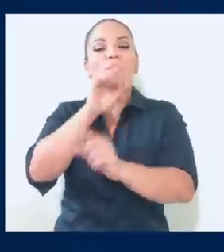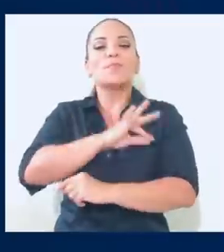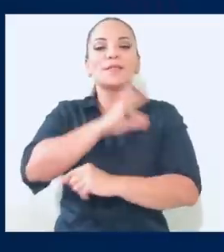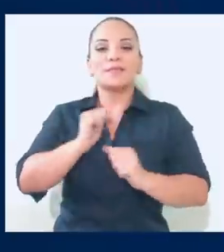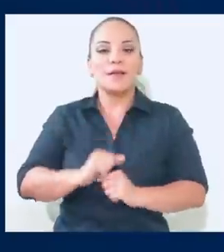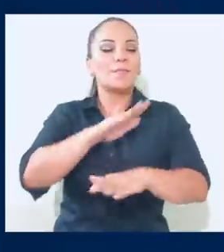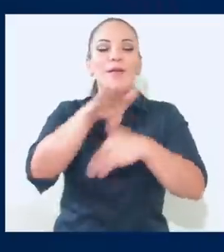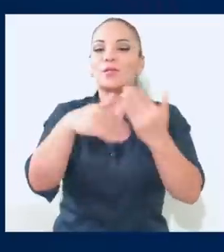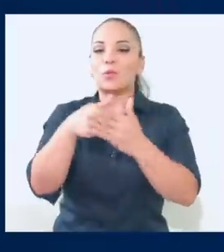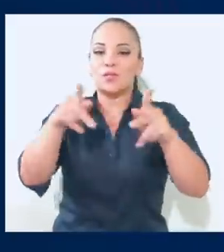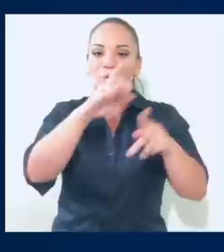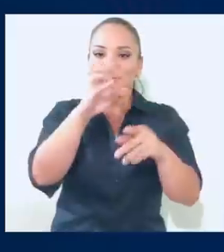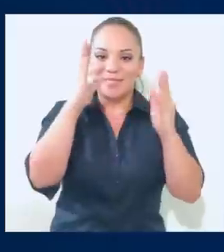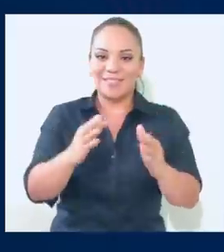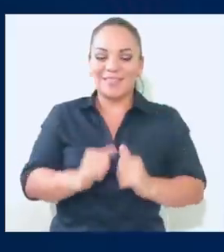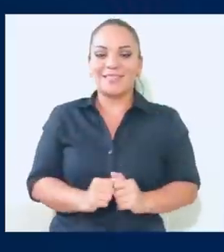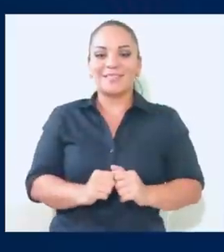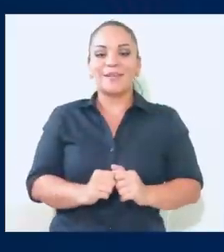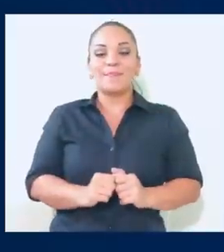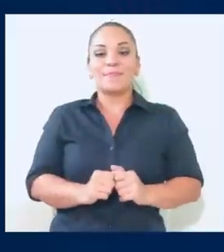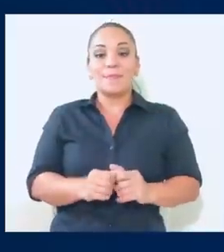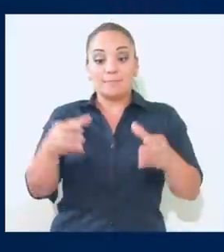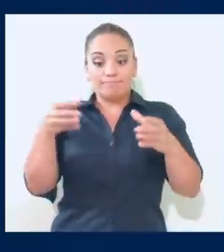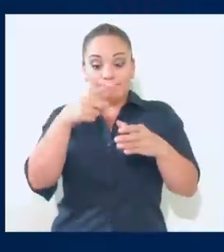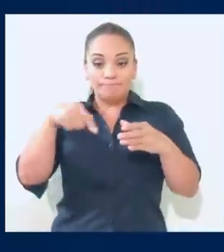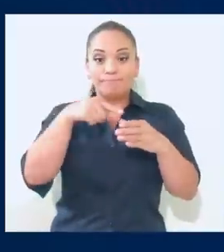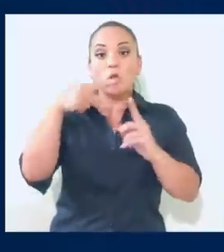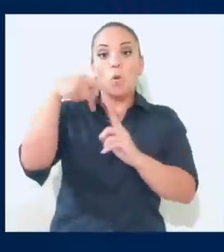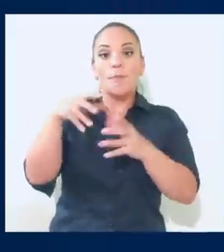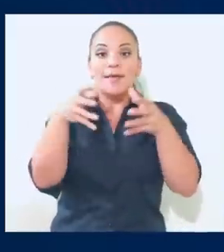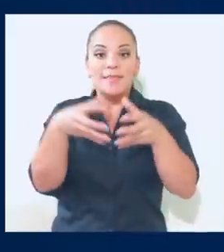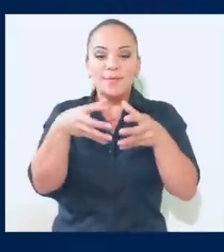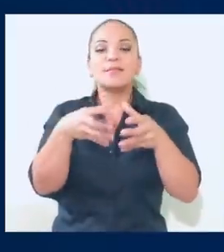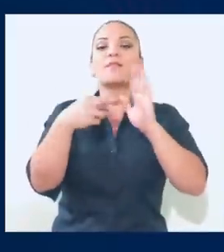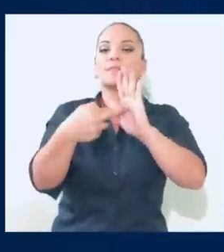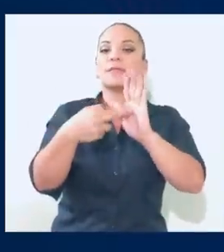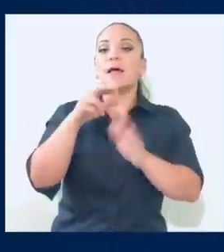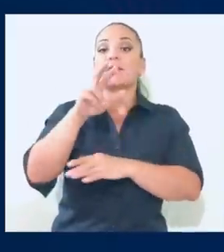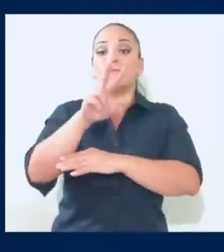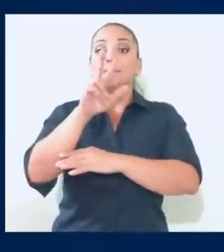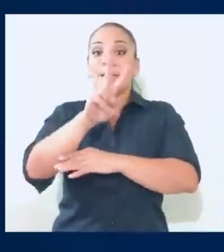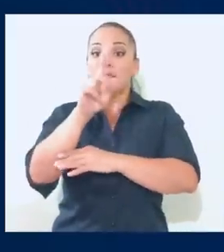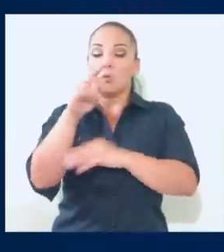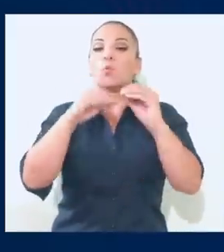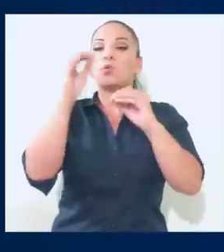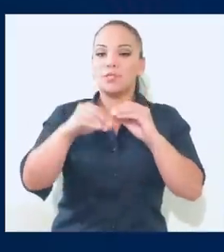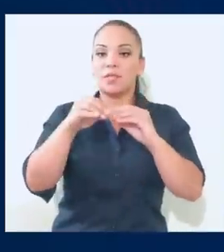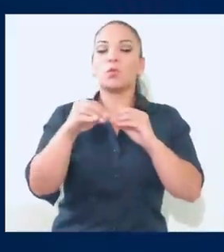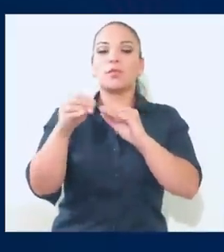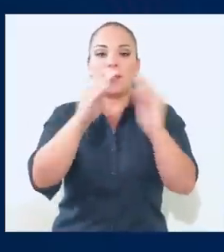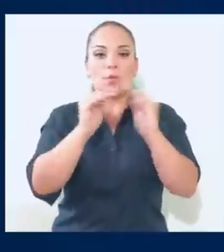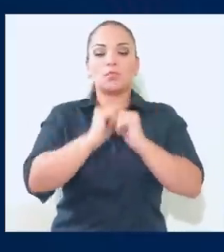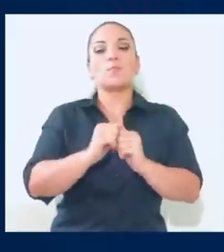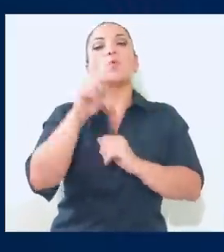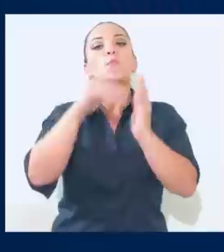para la mayoría de los costarricenses. El movimiento cooperativista representa al 21% de la población económicamente activa